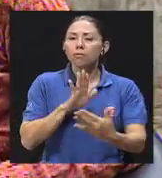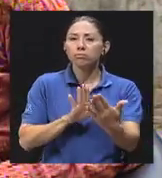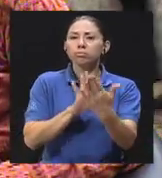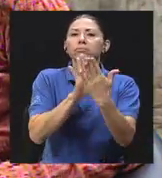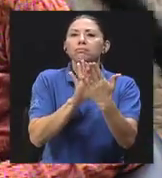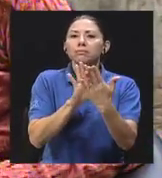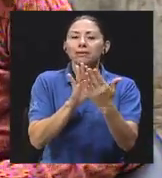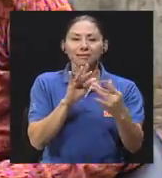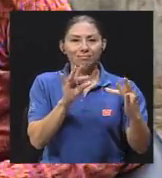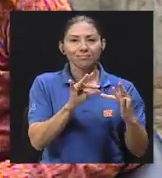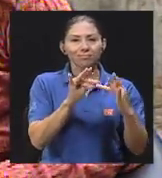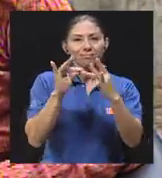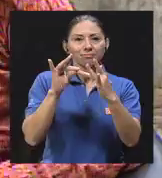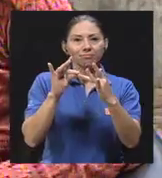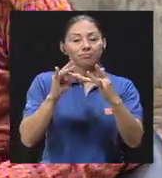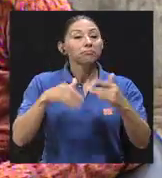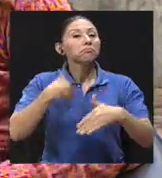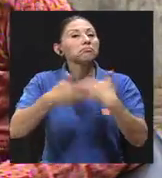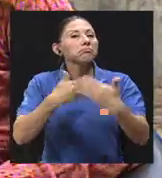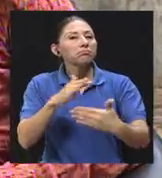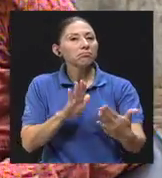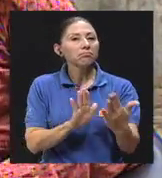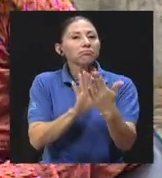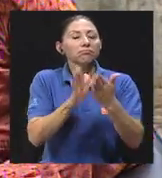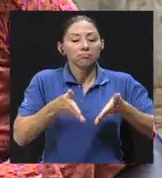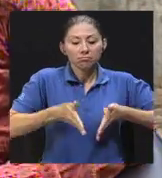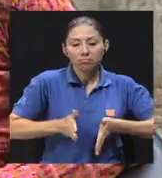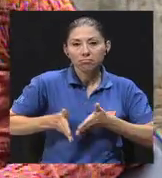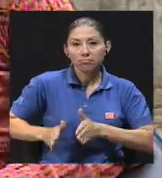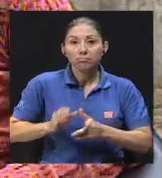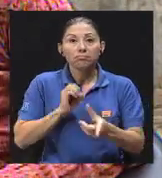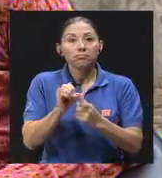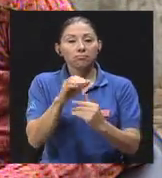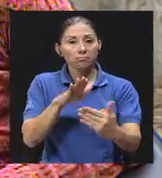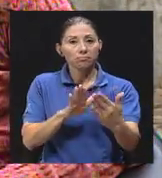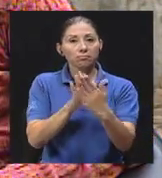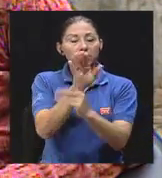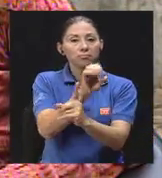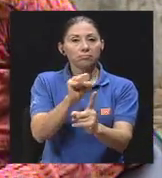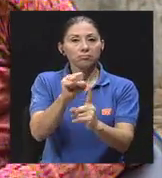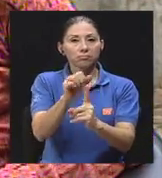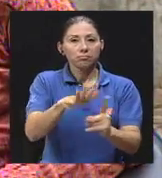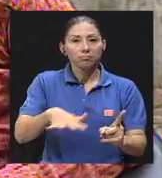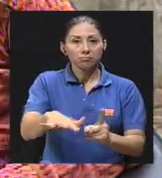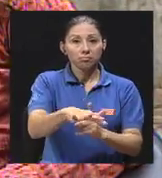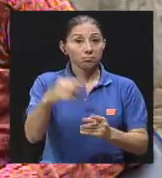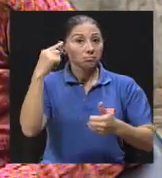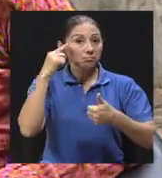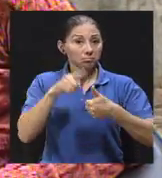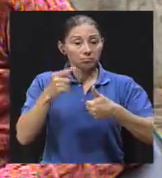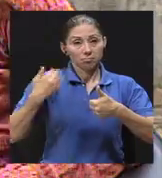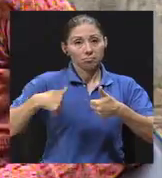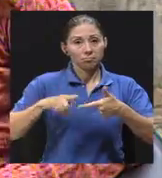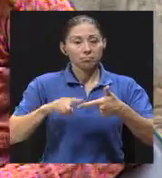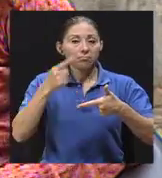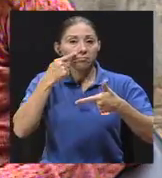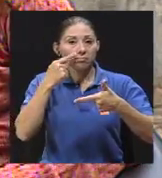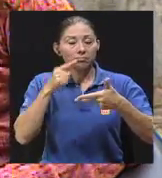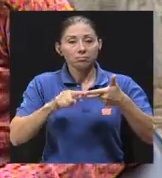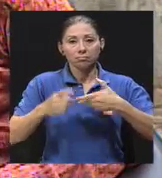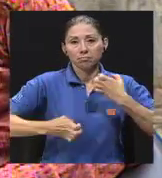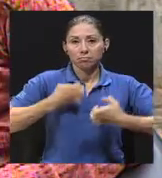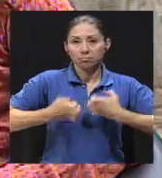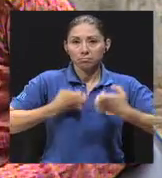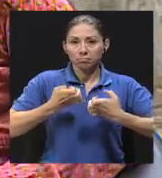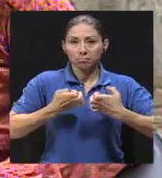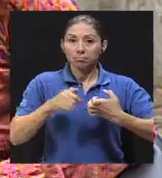sus hijos e hijas o ante toda la sociedad. Y pensando en esta relación de masculinidad, paternidad y las emociones, es por eso que en